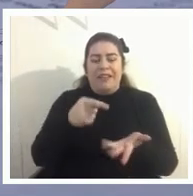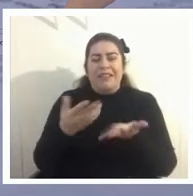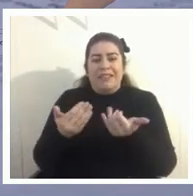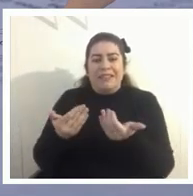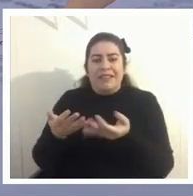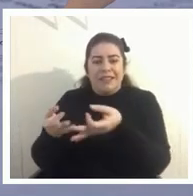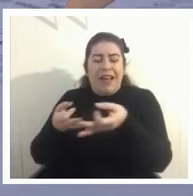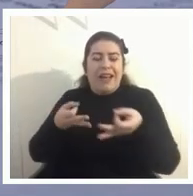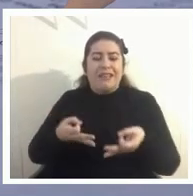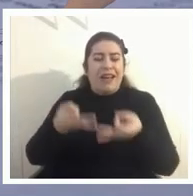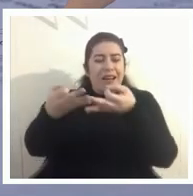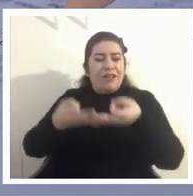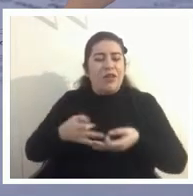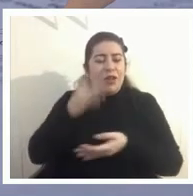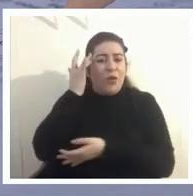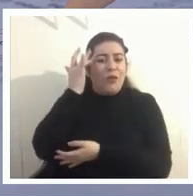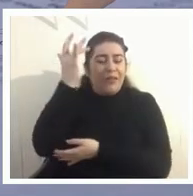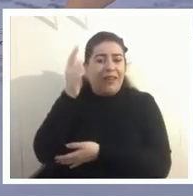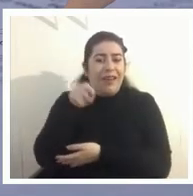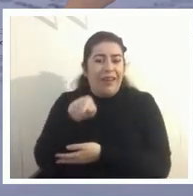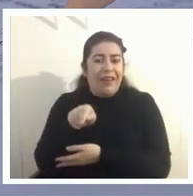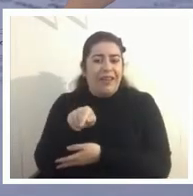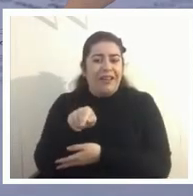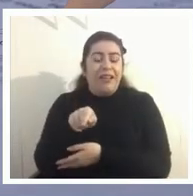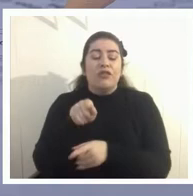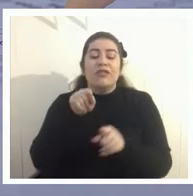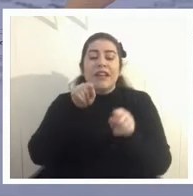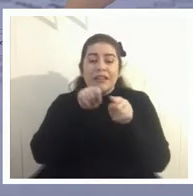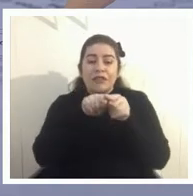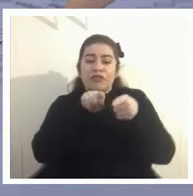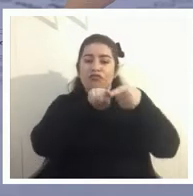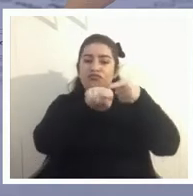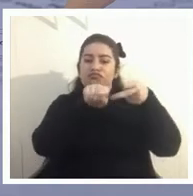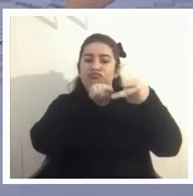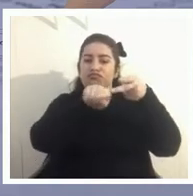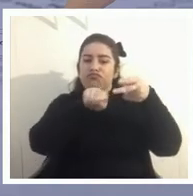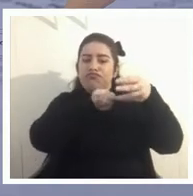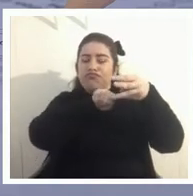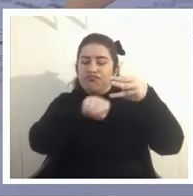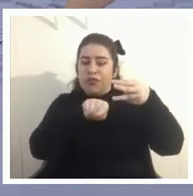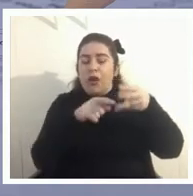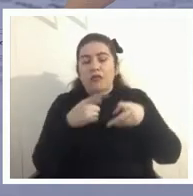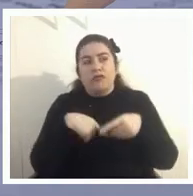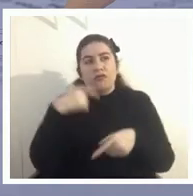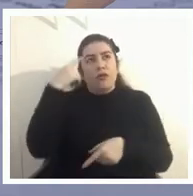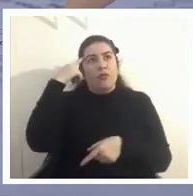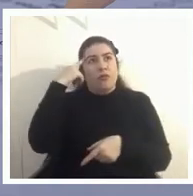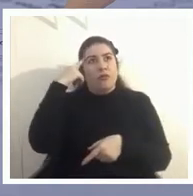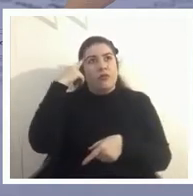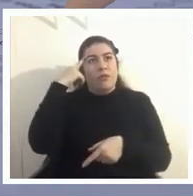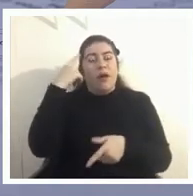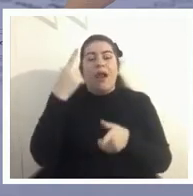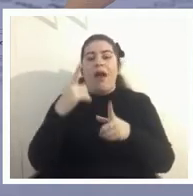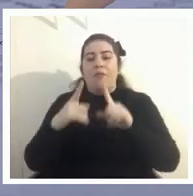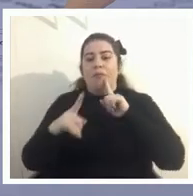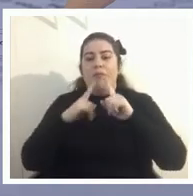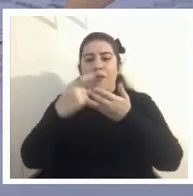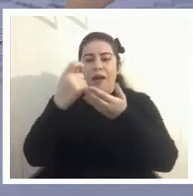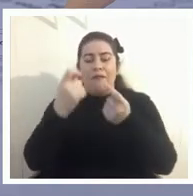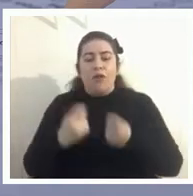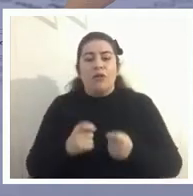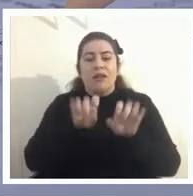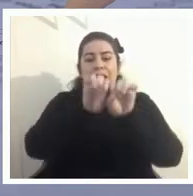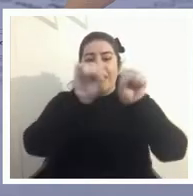inteligentes estas son algunas de las directrices en las que podemos pensar en términos de las evaluaciones y del sistema